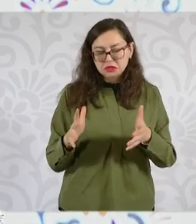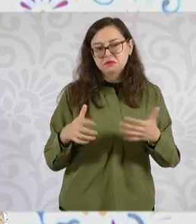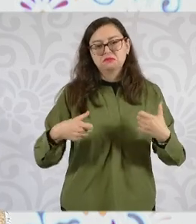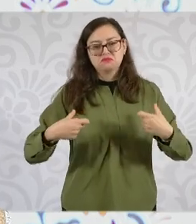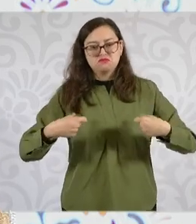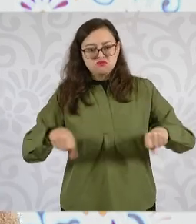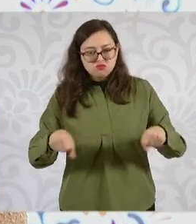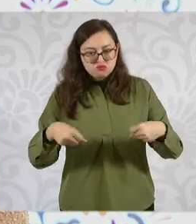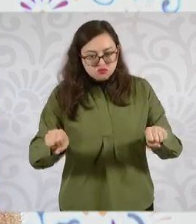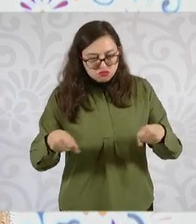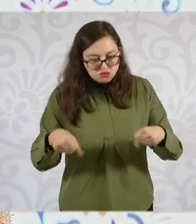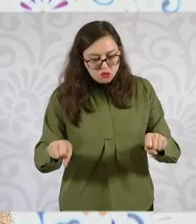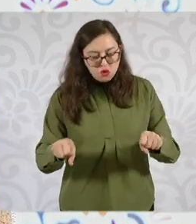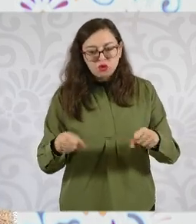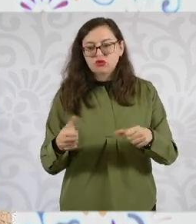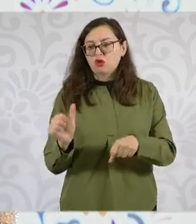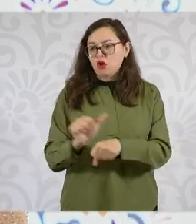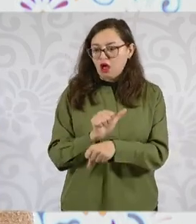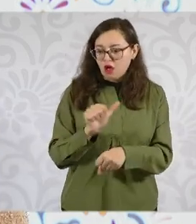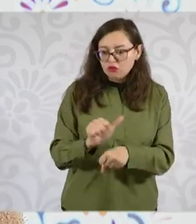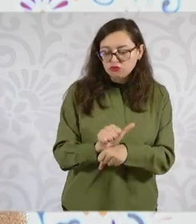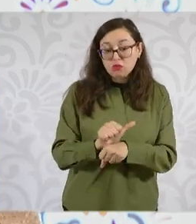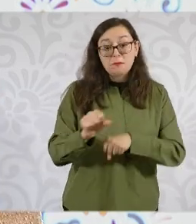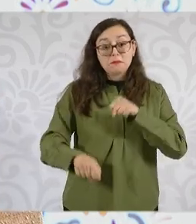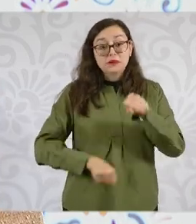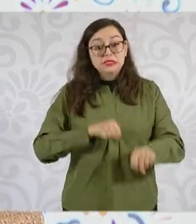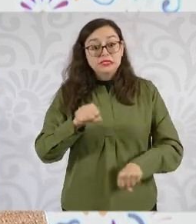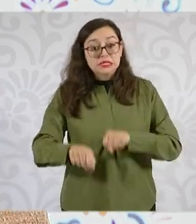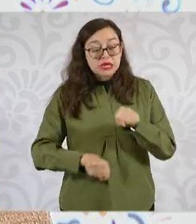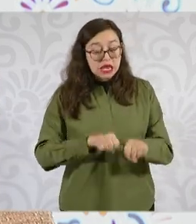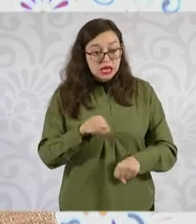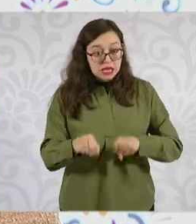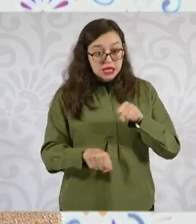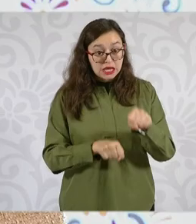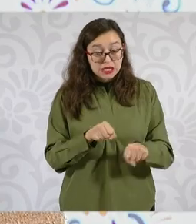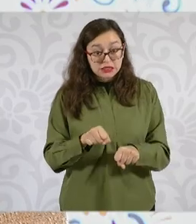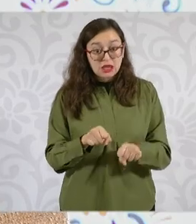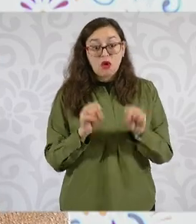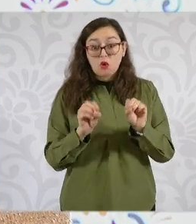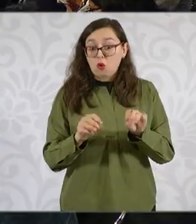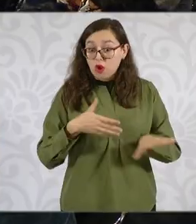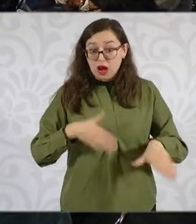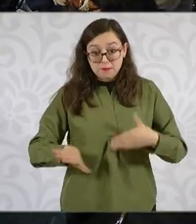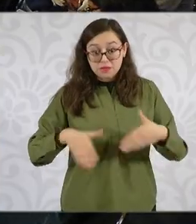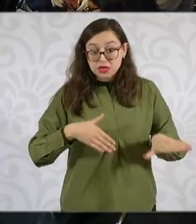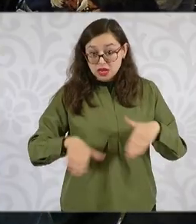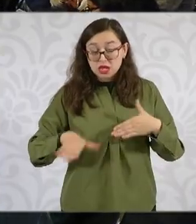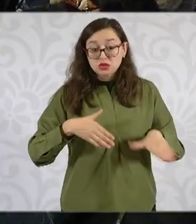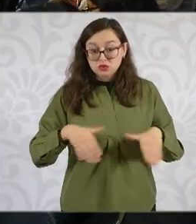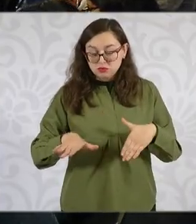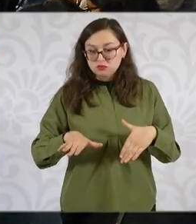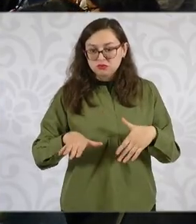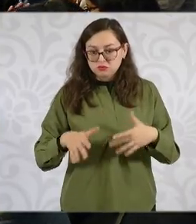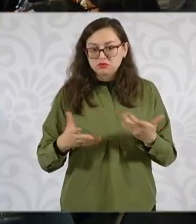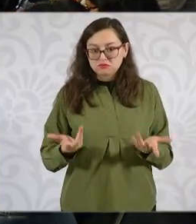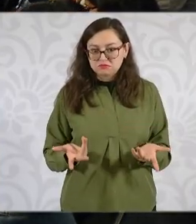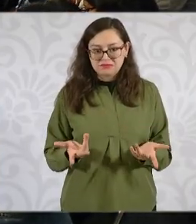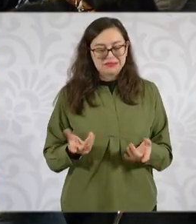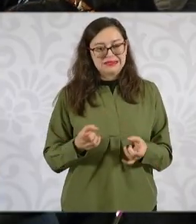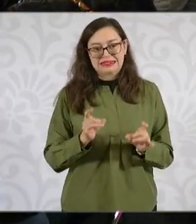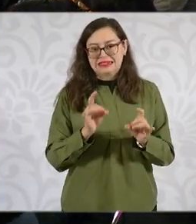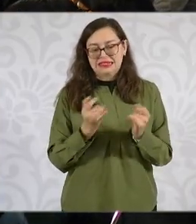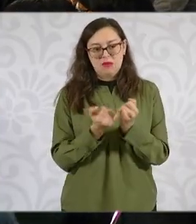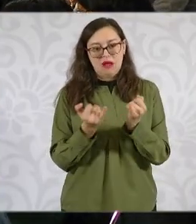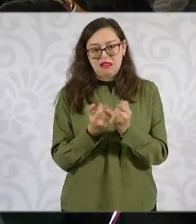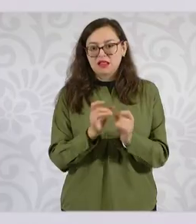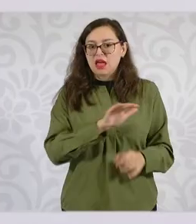motocicleta, algunos en automóvil, algunos en bicicleta, otros incluso caminando y también tienen muchos problemas de accidentes